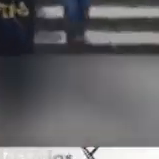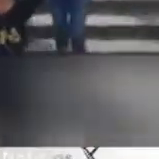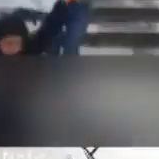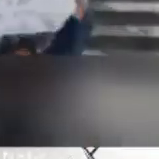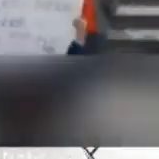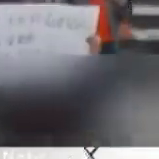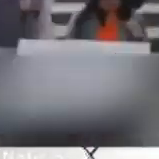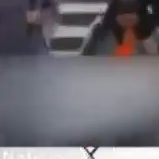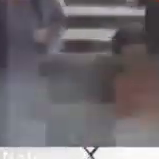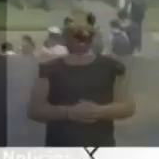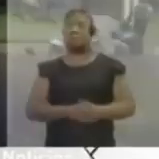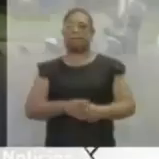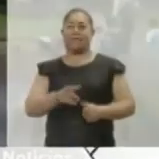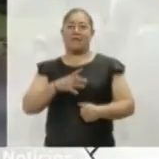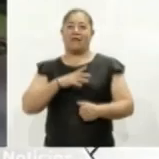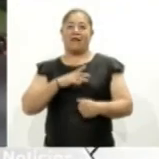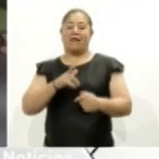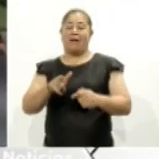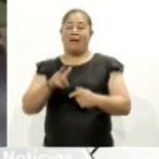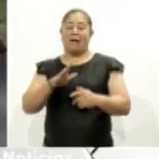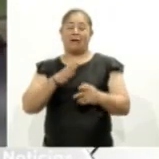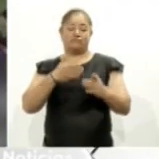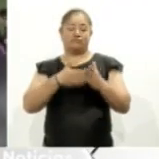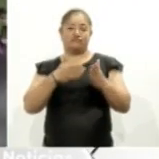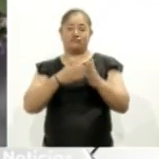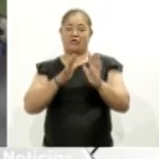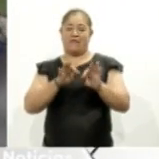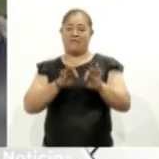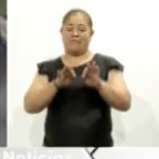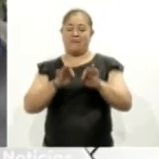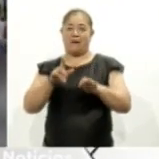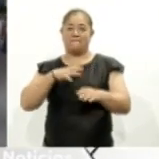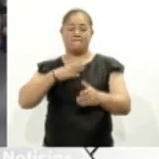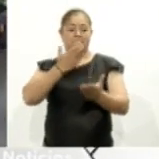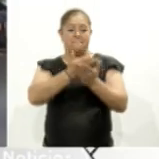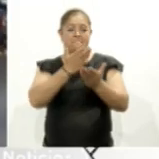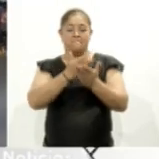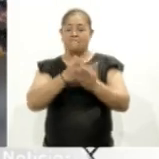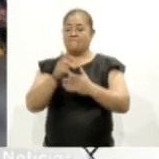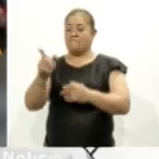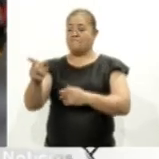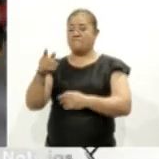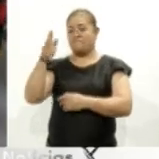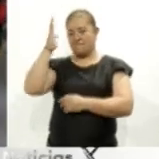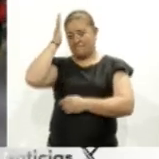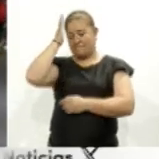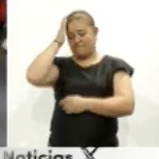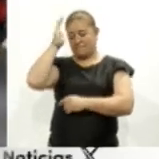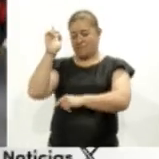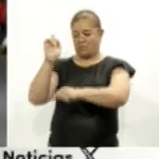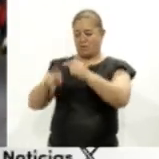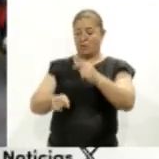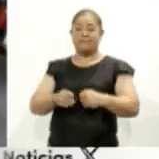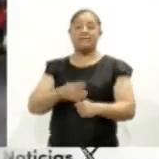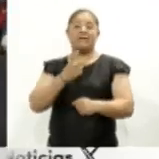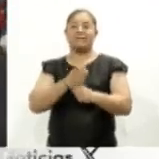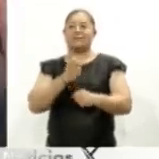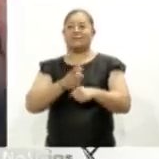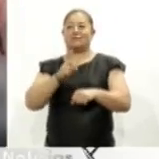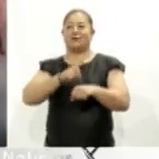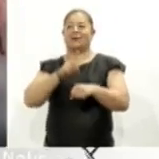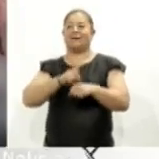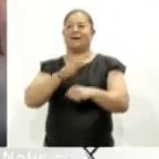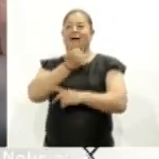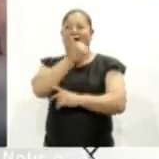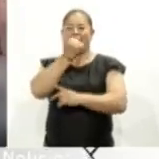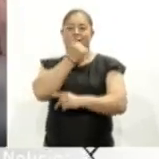Autónoma de México iniciaron un paro de labores para exigir la destitución de la titular del plantel. De igual forma, por segundo día consecutivo, alumnos de la